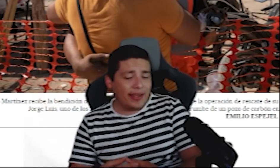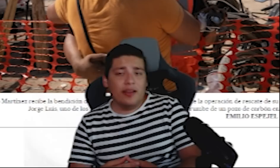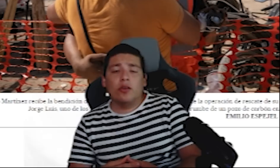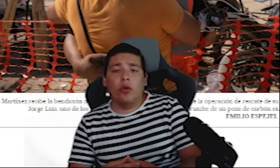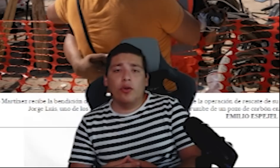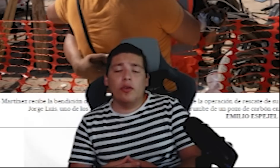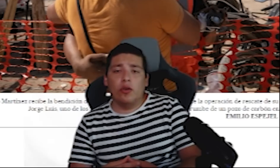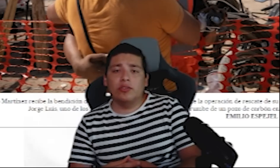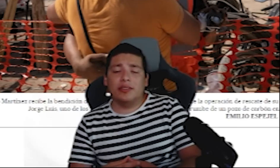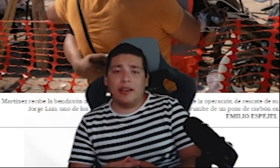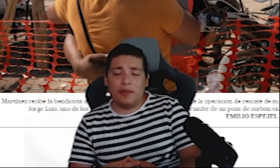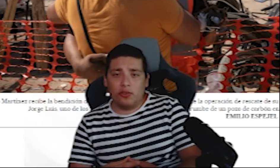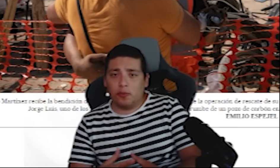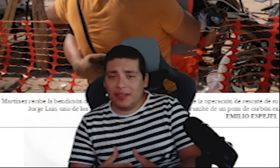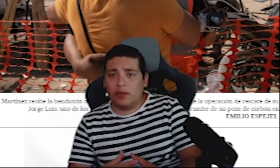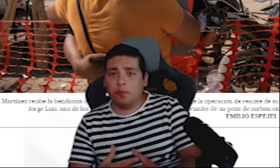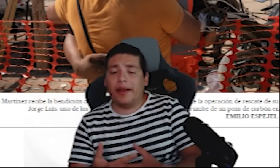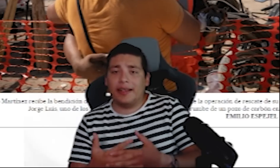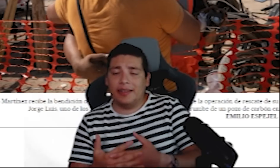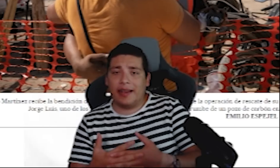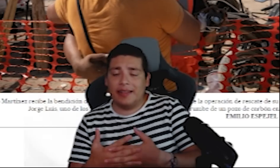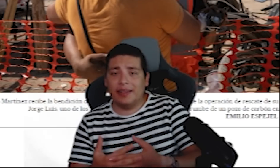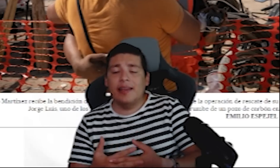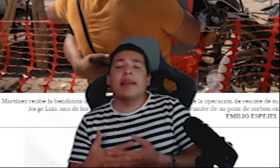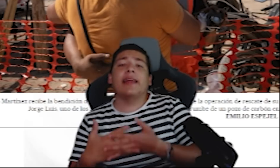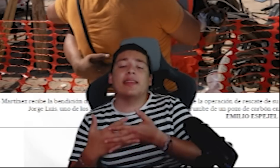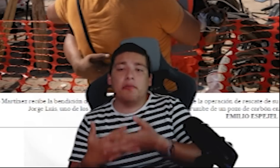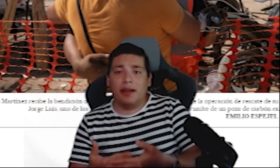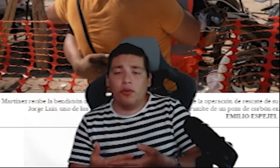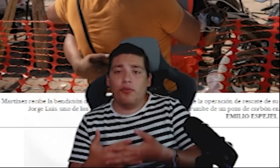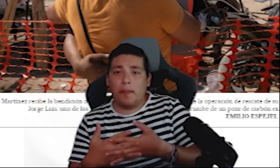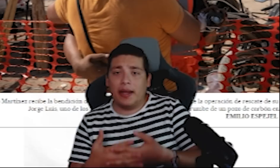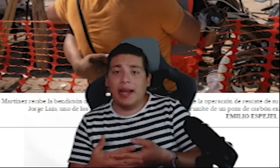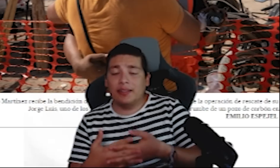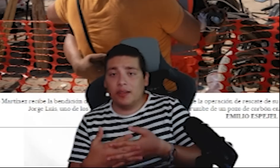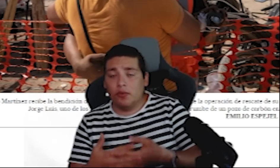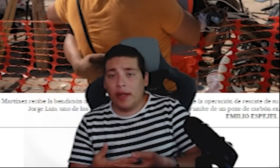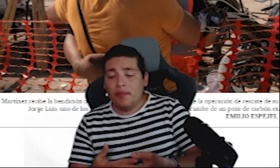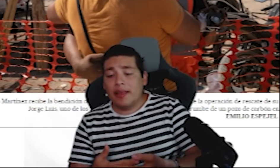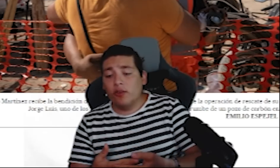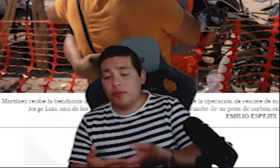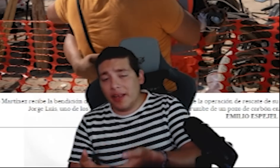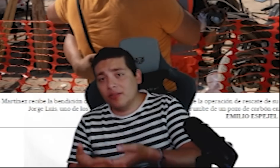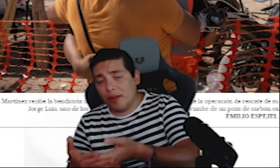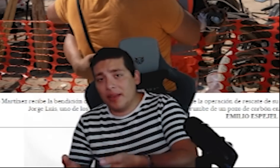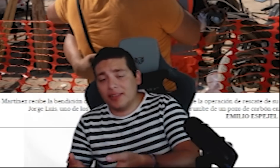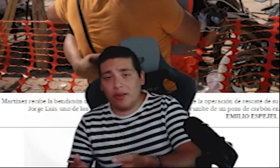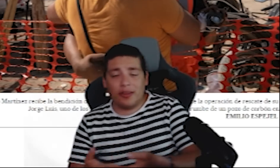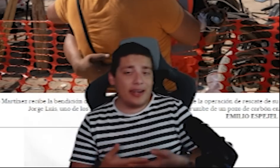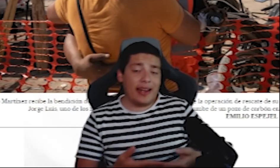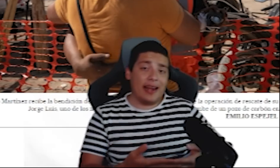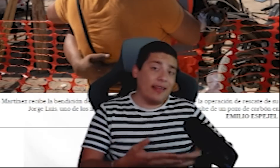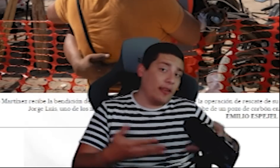cuentan con los servicios básicos para que se realice el trabajo de manera segura y los mineros también